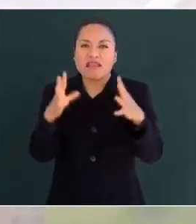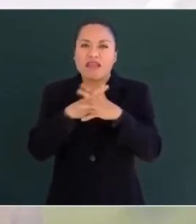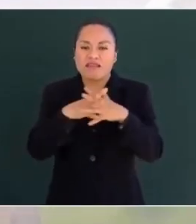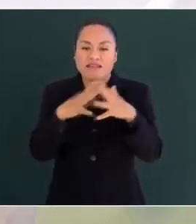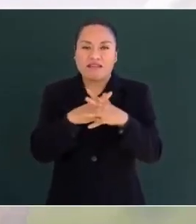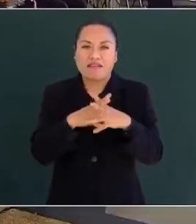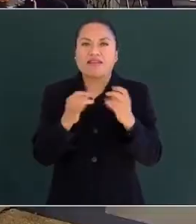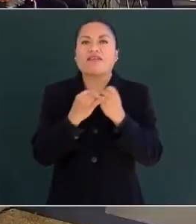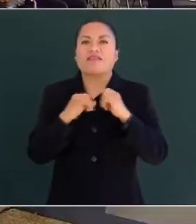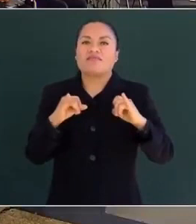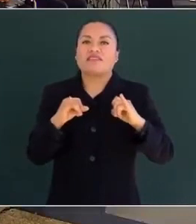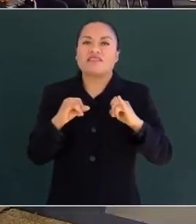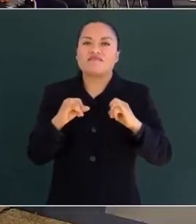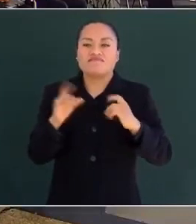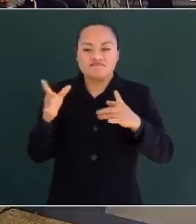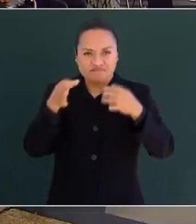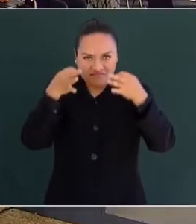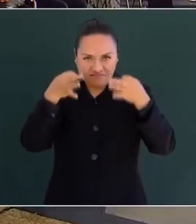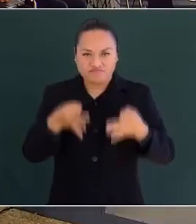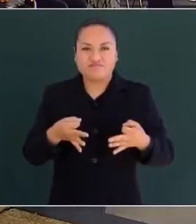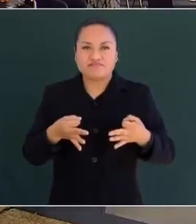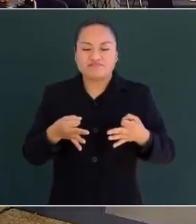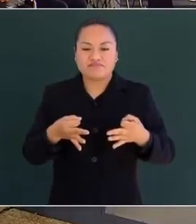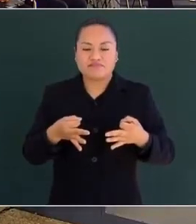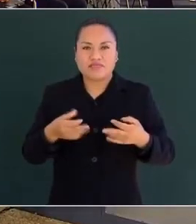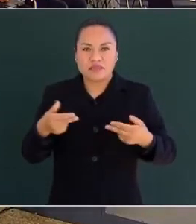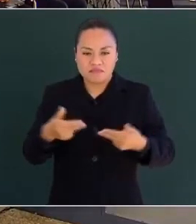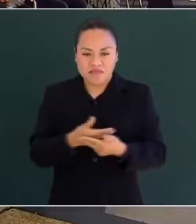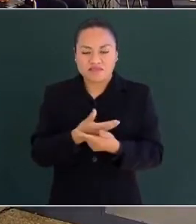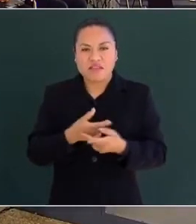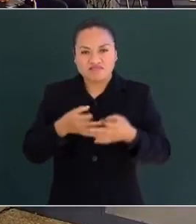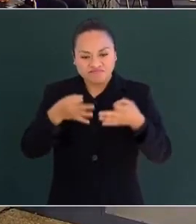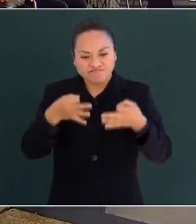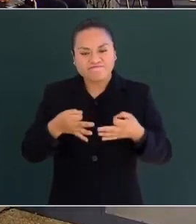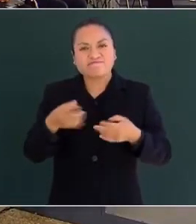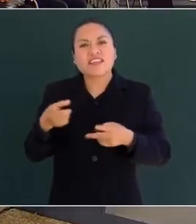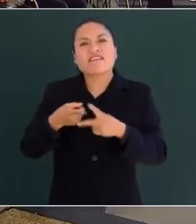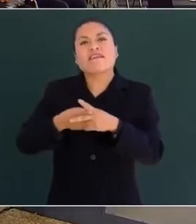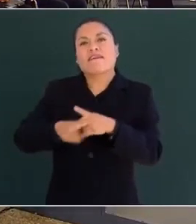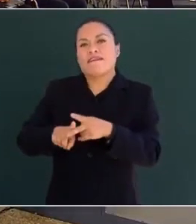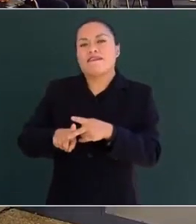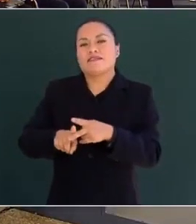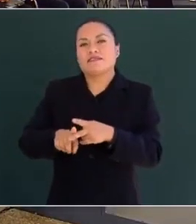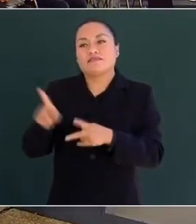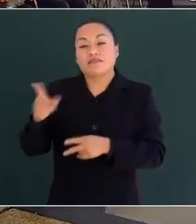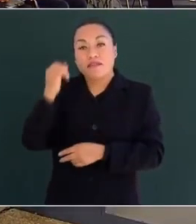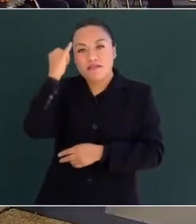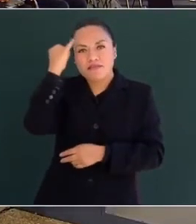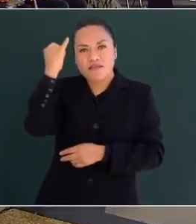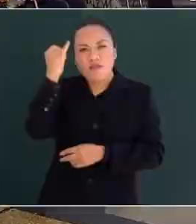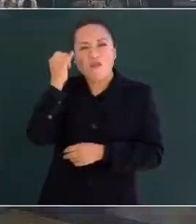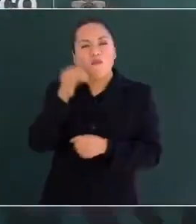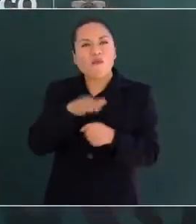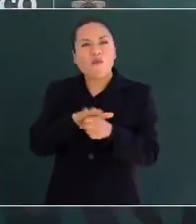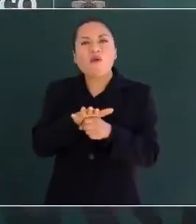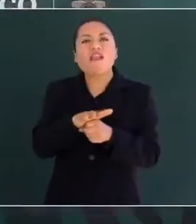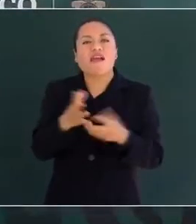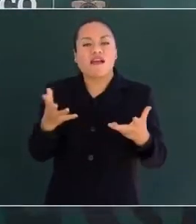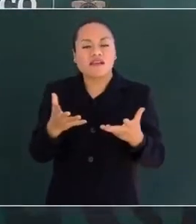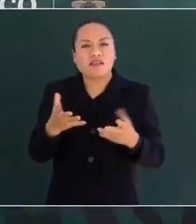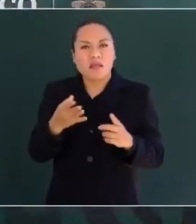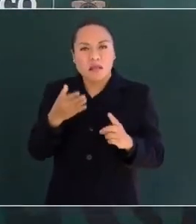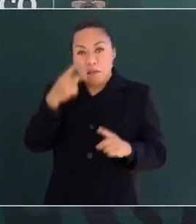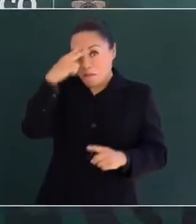legítimo, autóntico o consumador, porque sus ideales fueron los de hacer de México